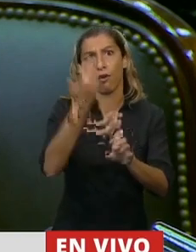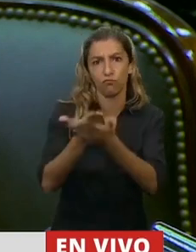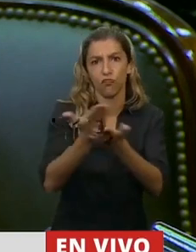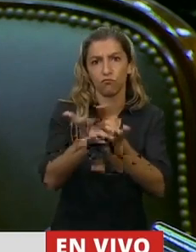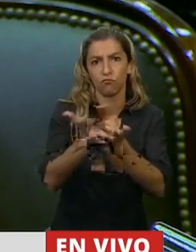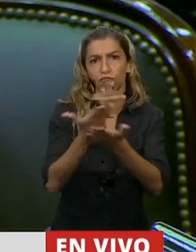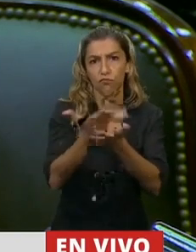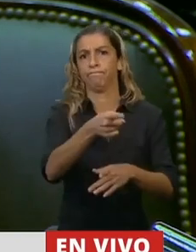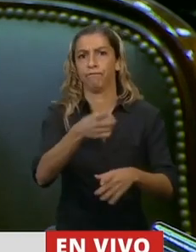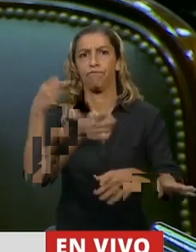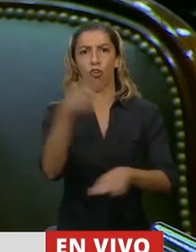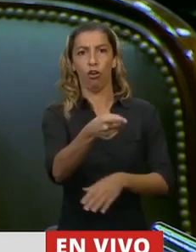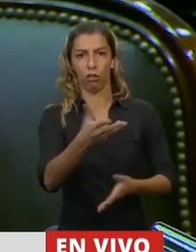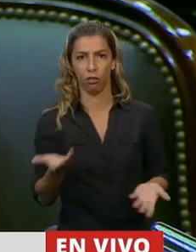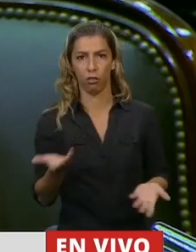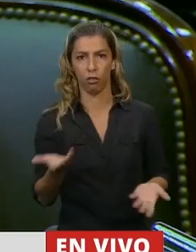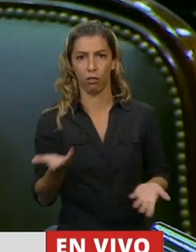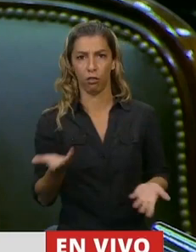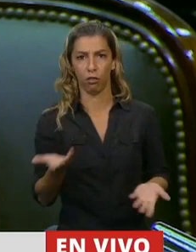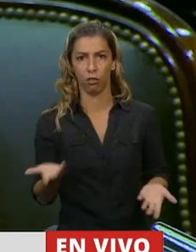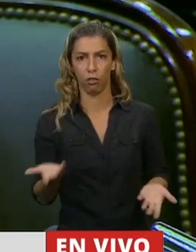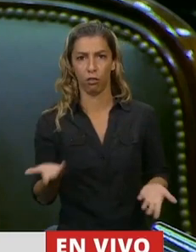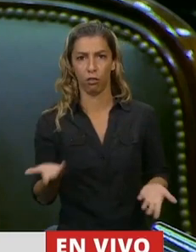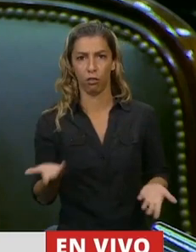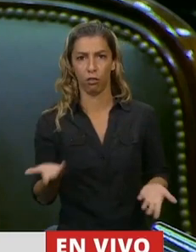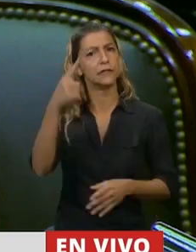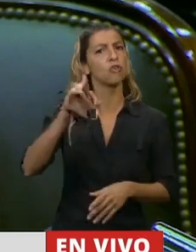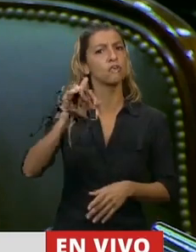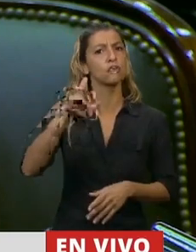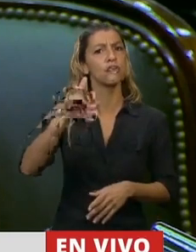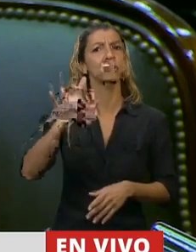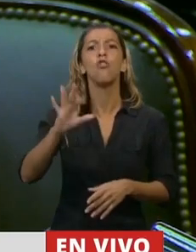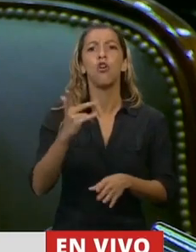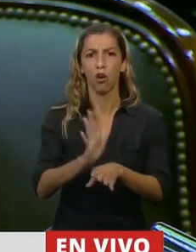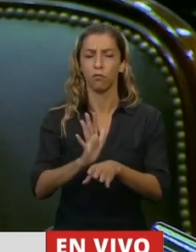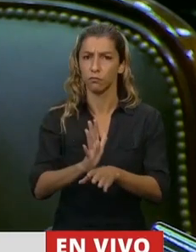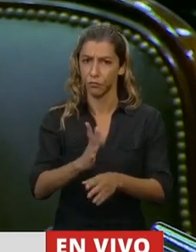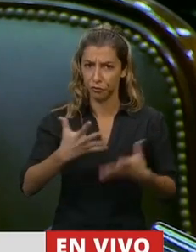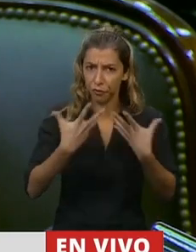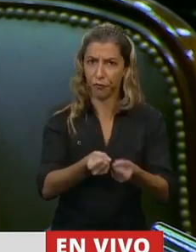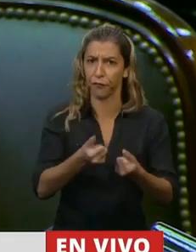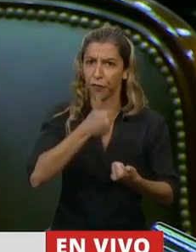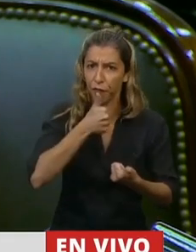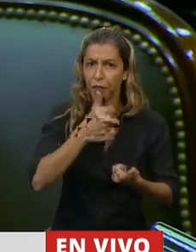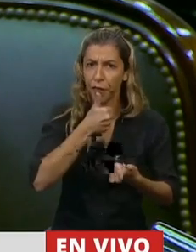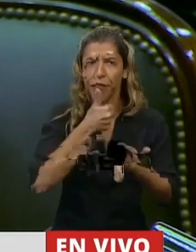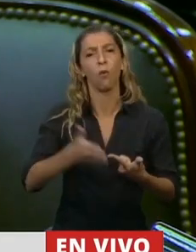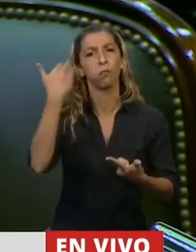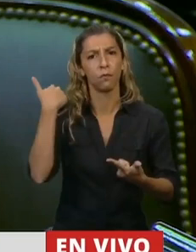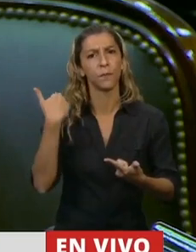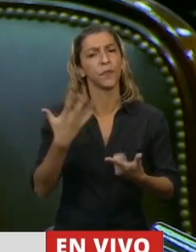senador Romano no es un hombre que habla por hablar, habla con hechos contundentes, defiende el agua, defendió